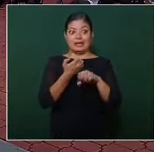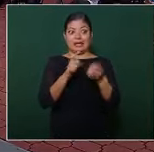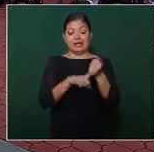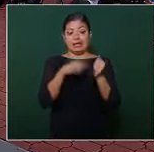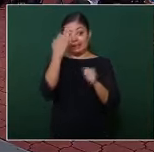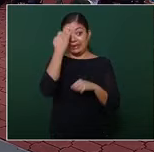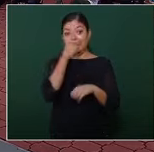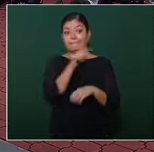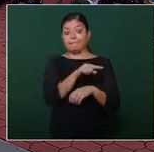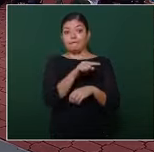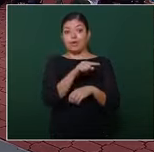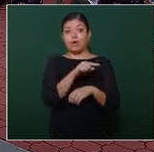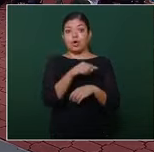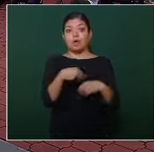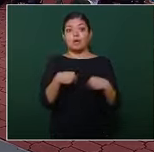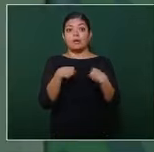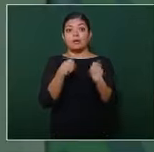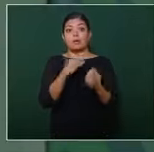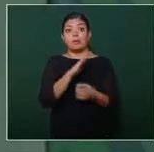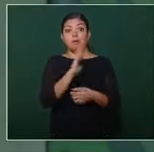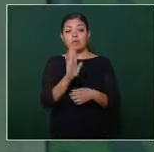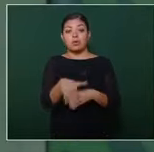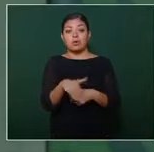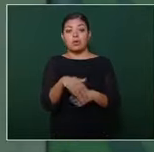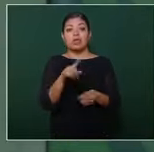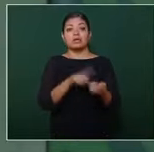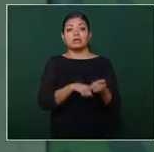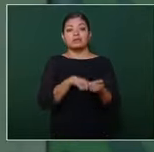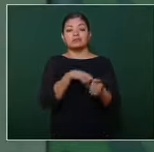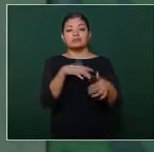feliz gran escritor